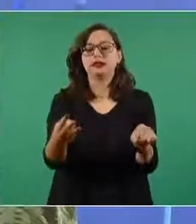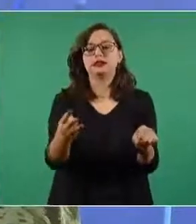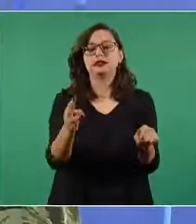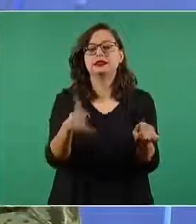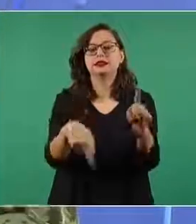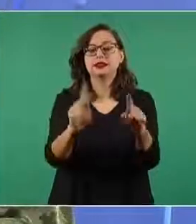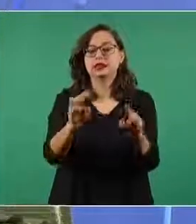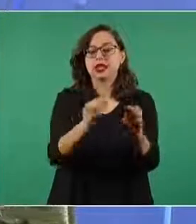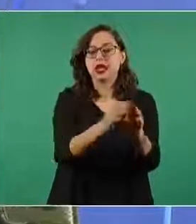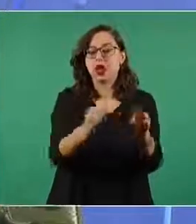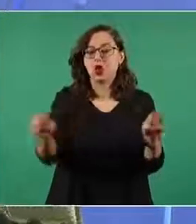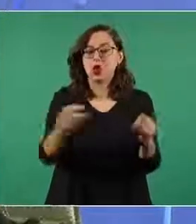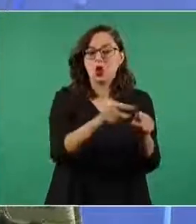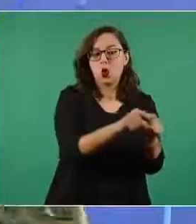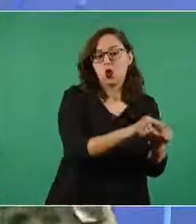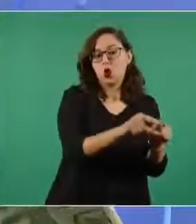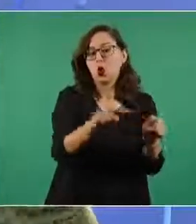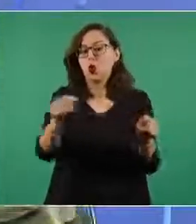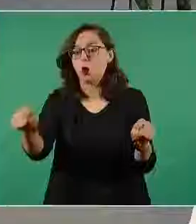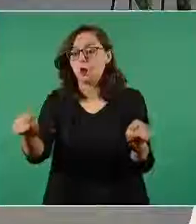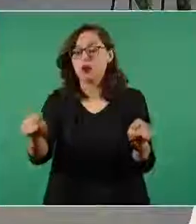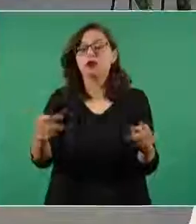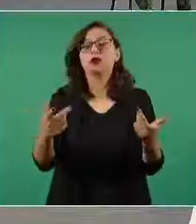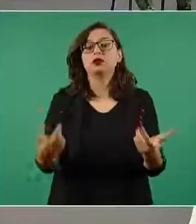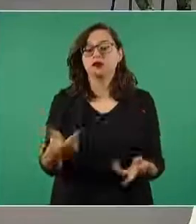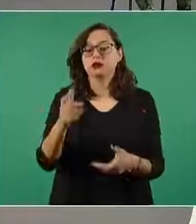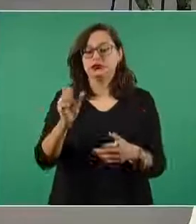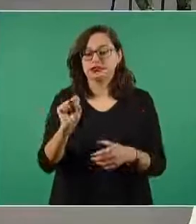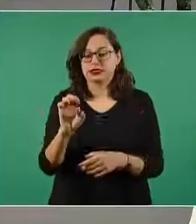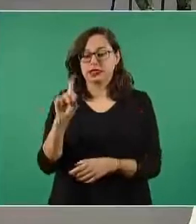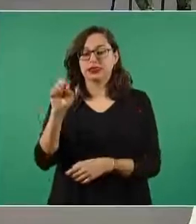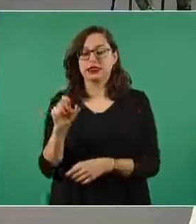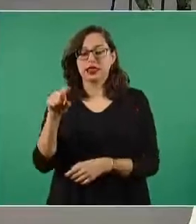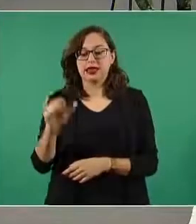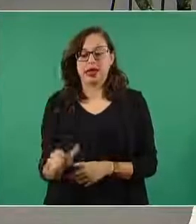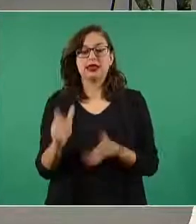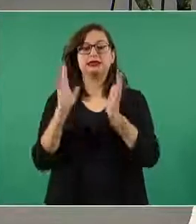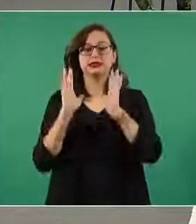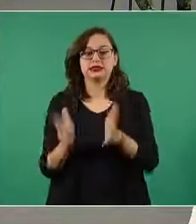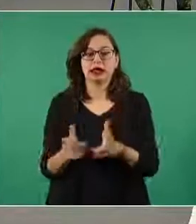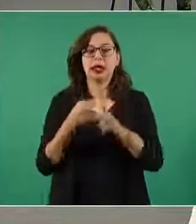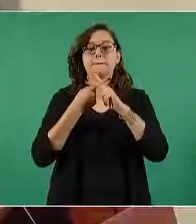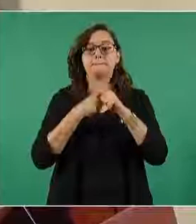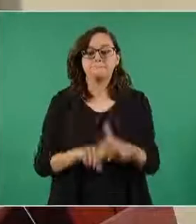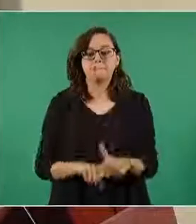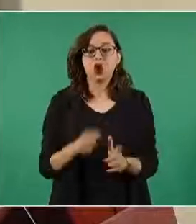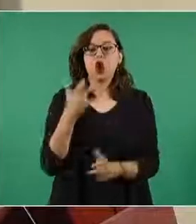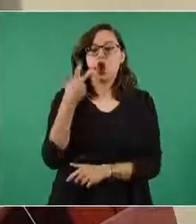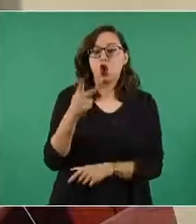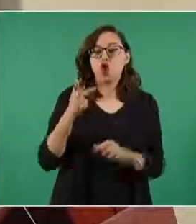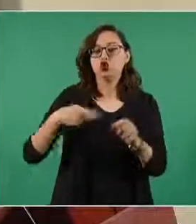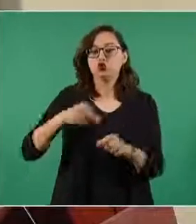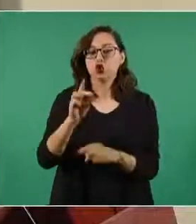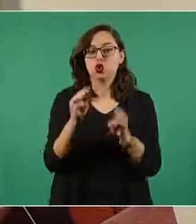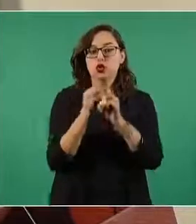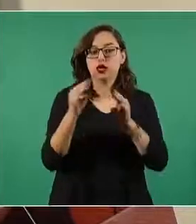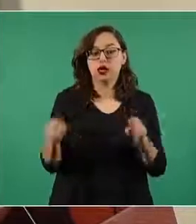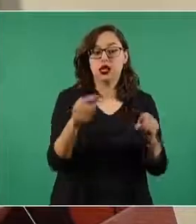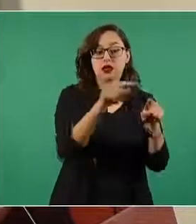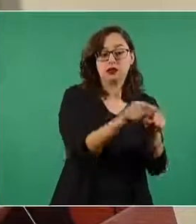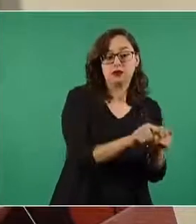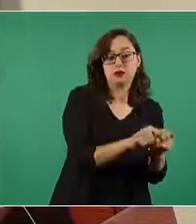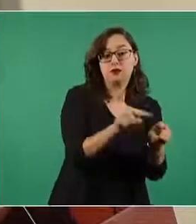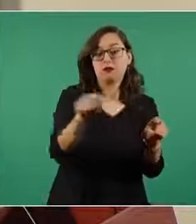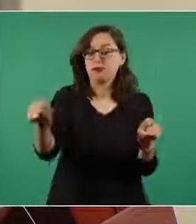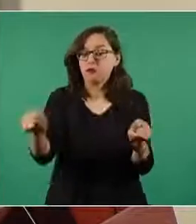ampliando sus alcances sin rebasar el techo presupuestal ya está construyendo ocho kilómetros de vía exactamente desde el punto